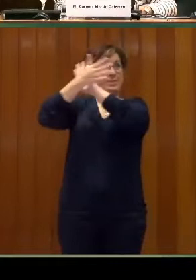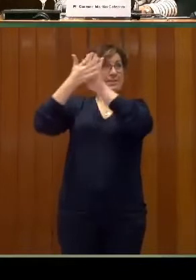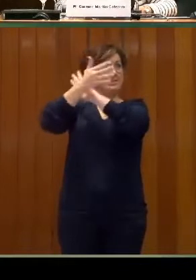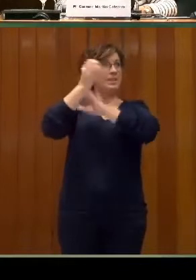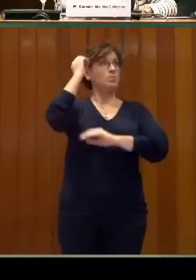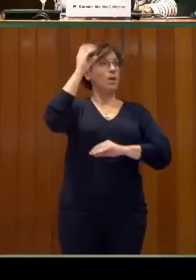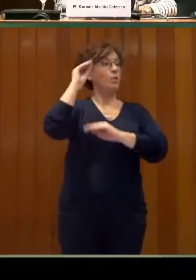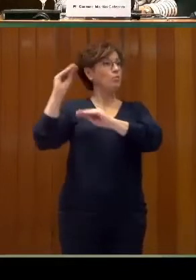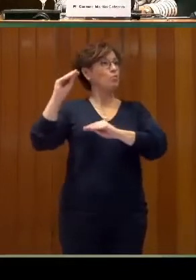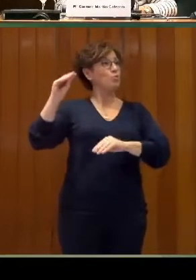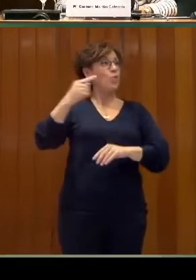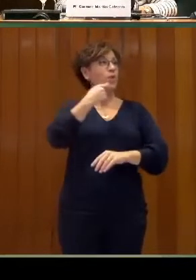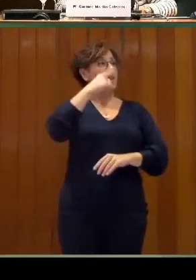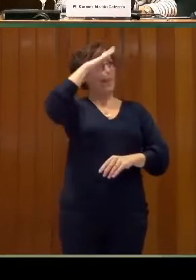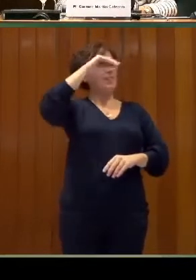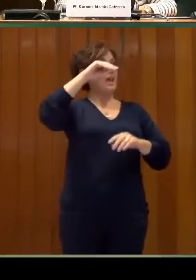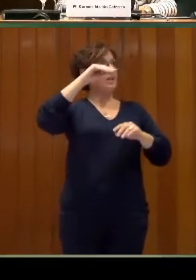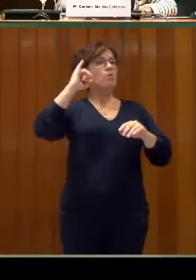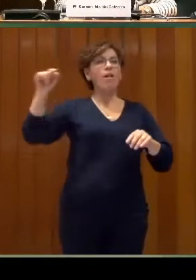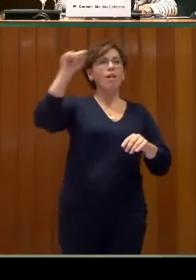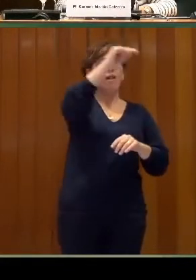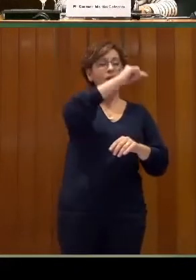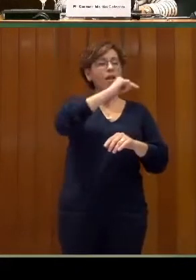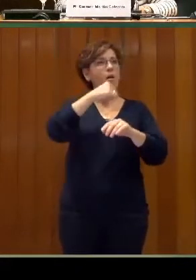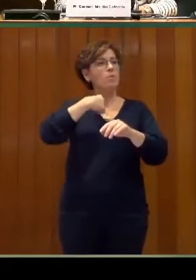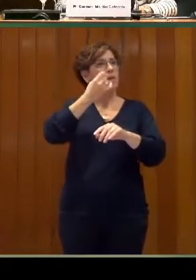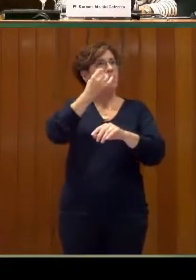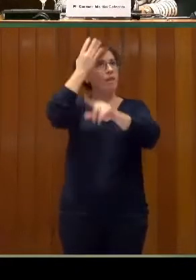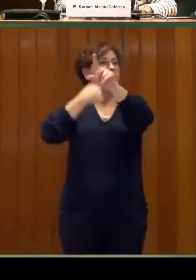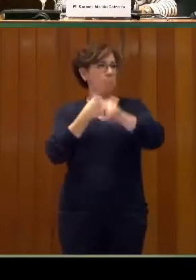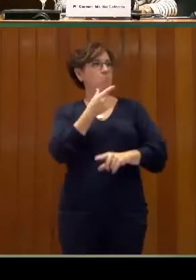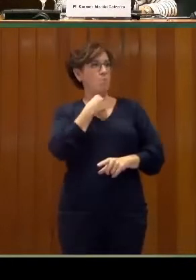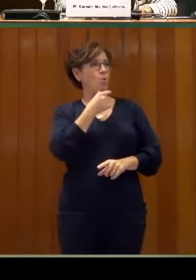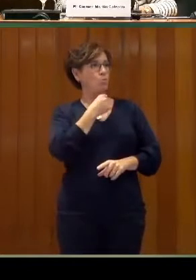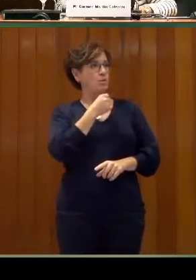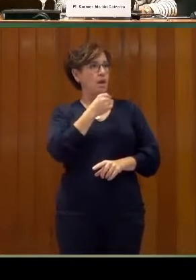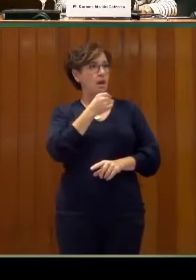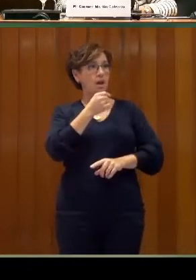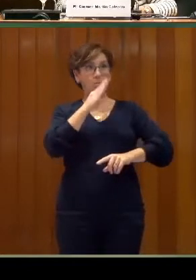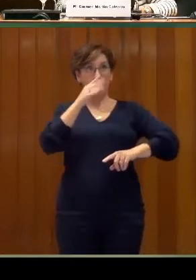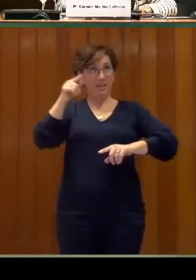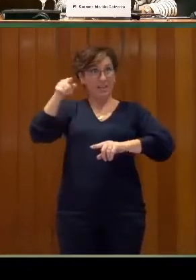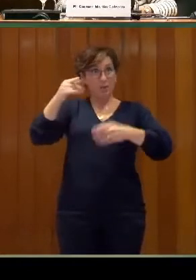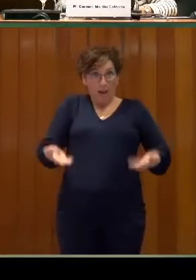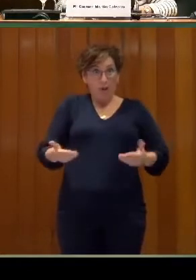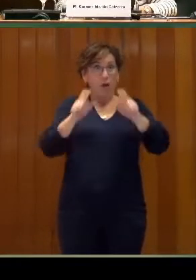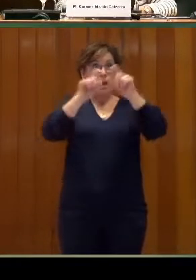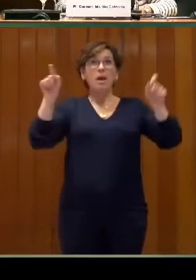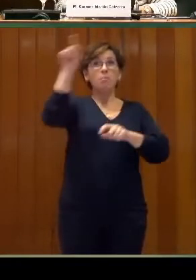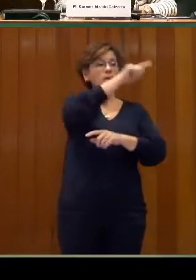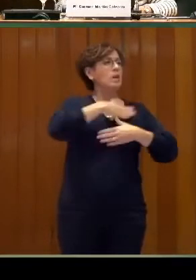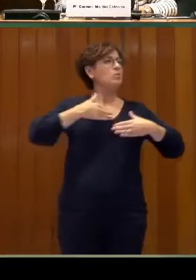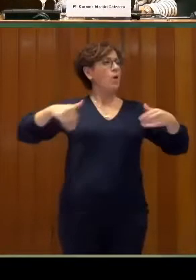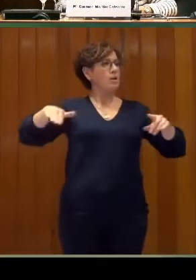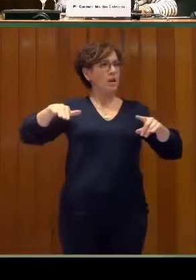talento está en todas partes. Y os puedo asegurar que es un tema que ahora mismo es clave en todas las empresas, que